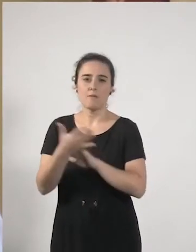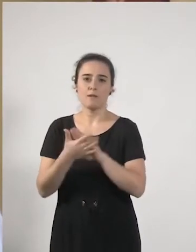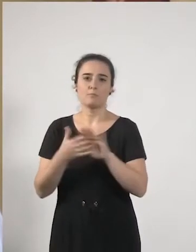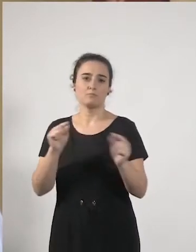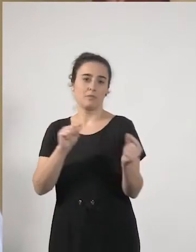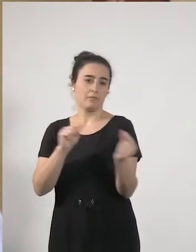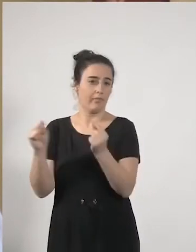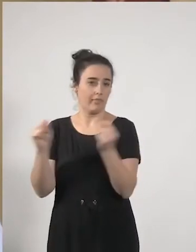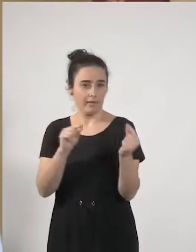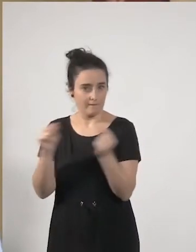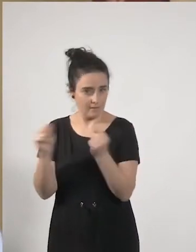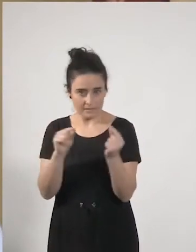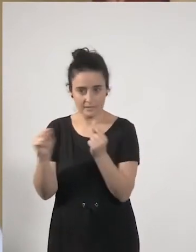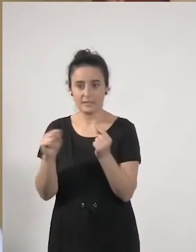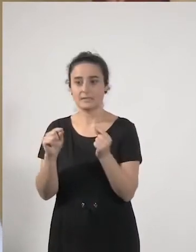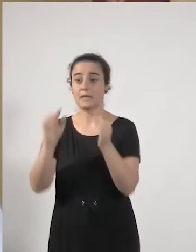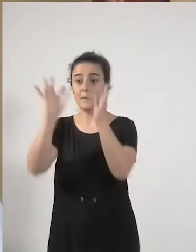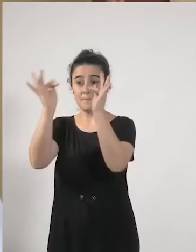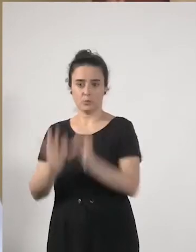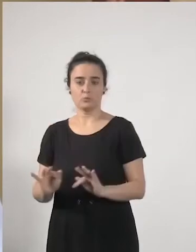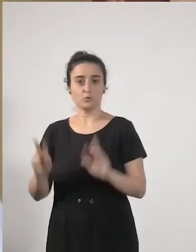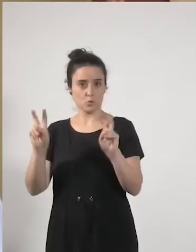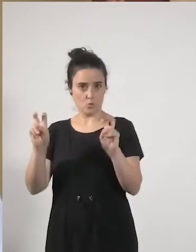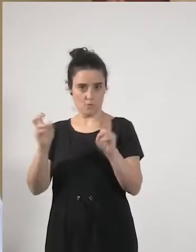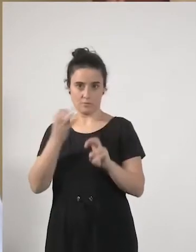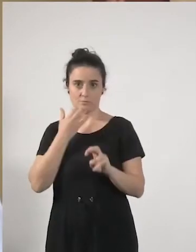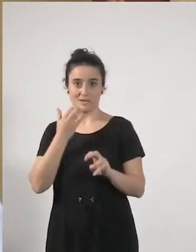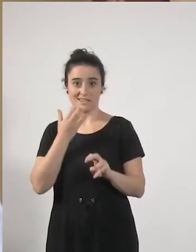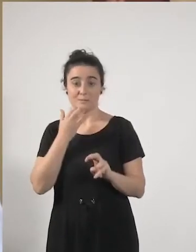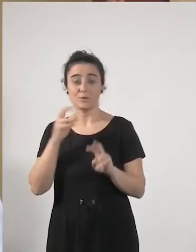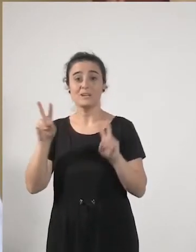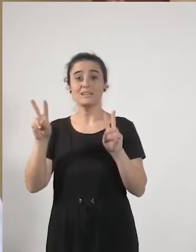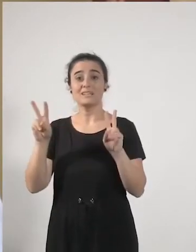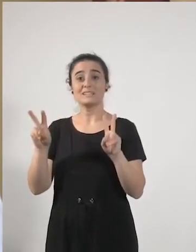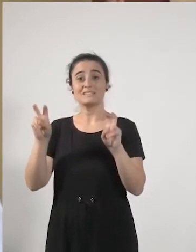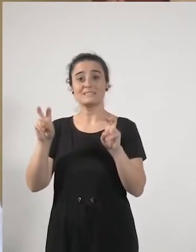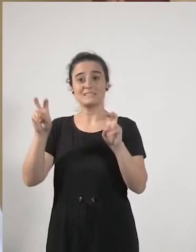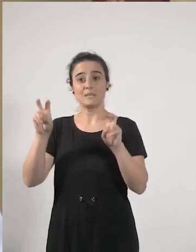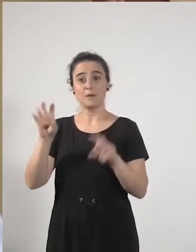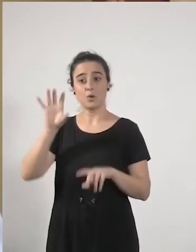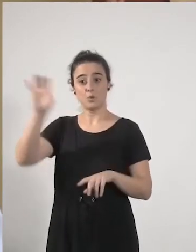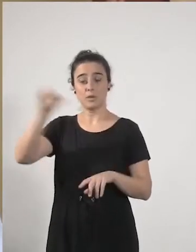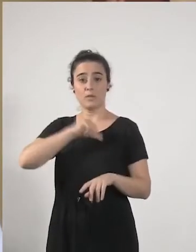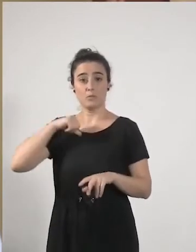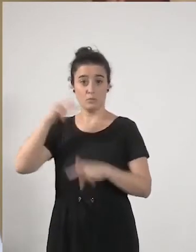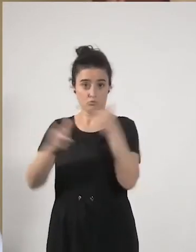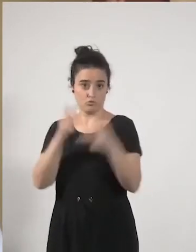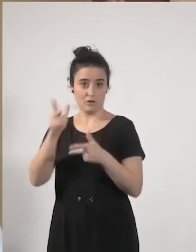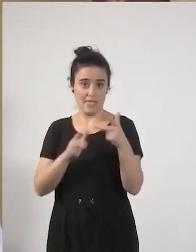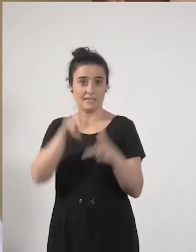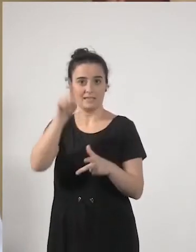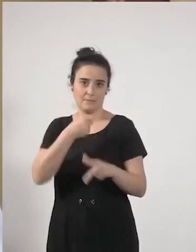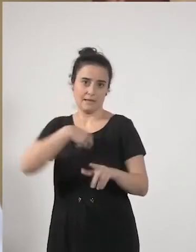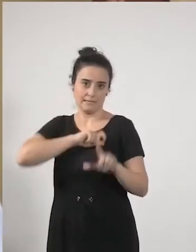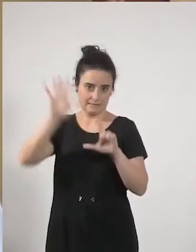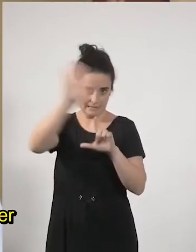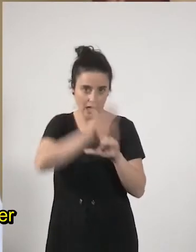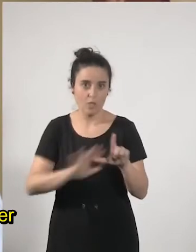de los nuevos presupuestos en el caso fijaros en el caso de la comunidad autónoma de Euskadi también en el estado